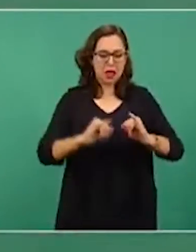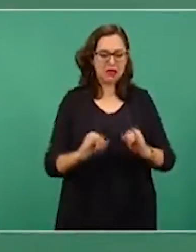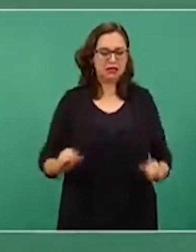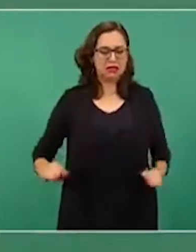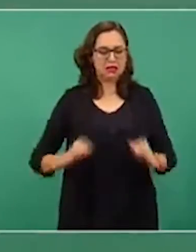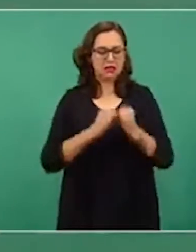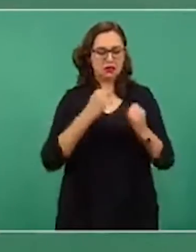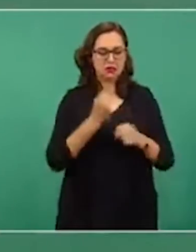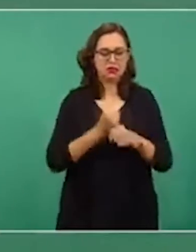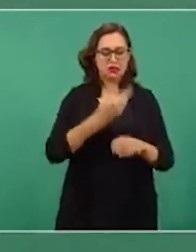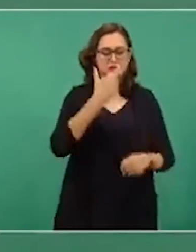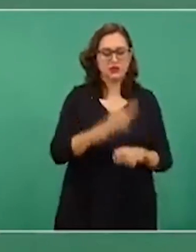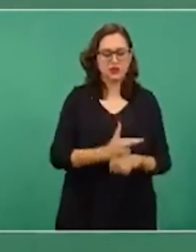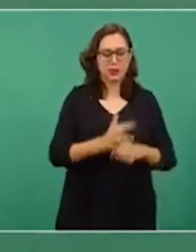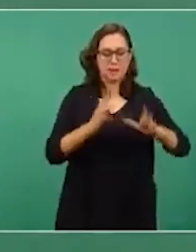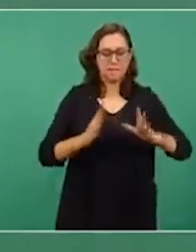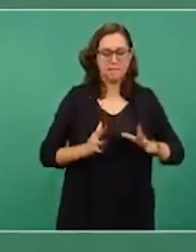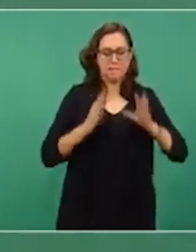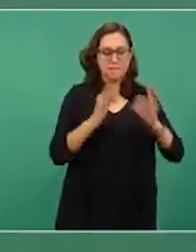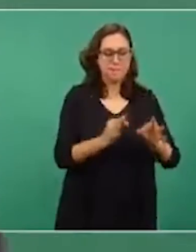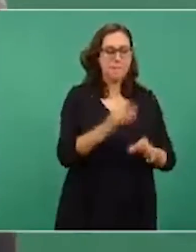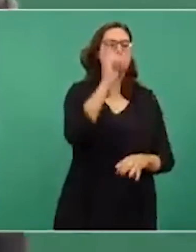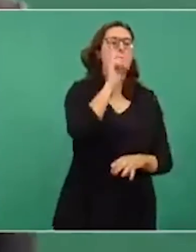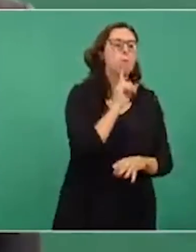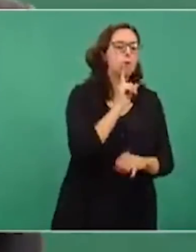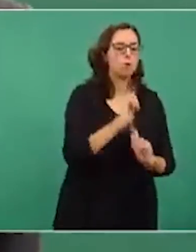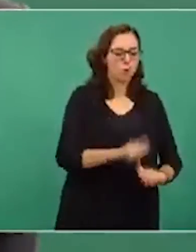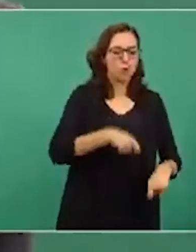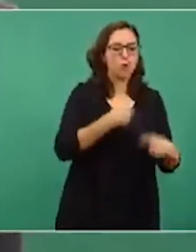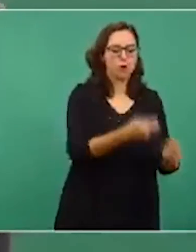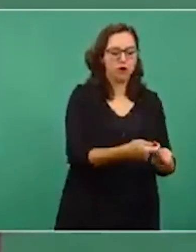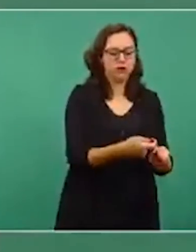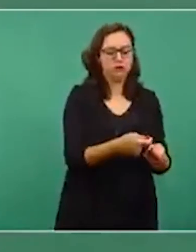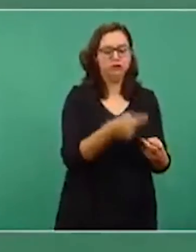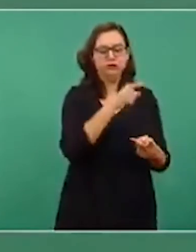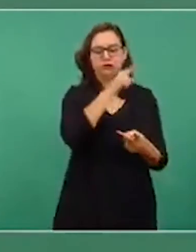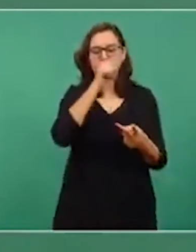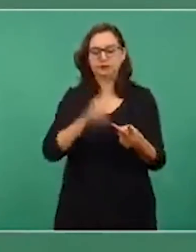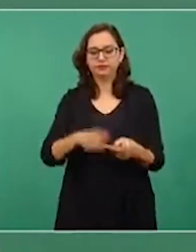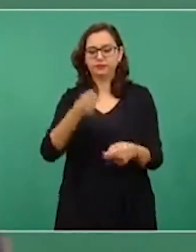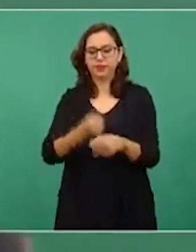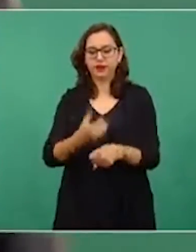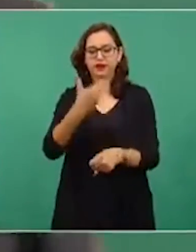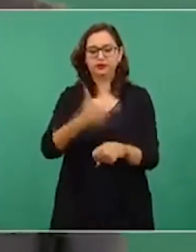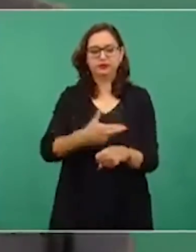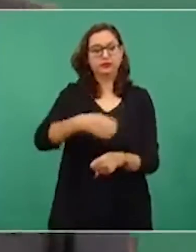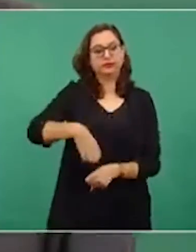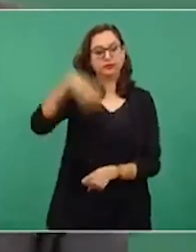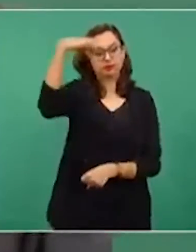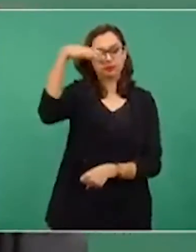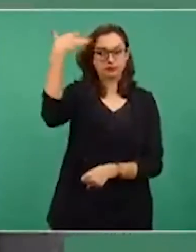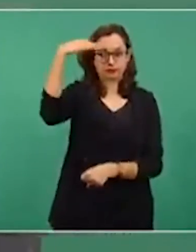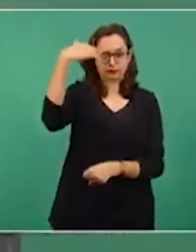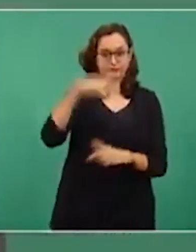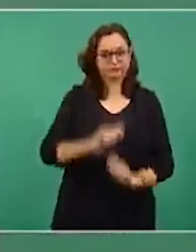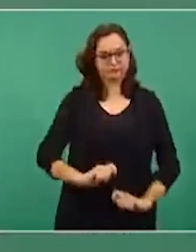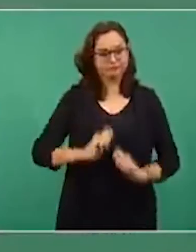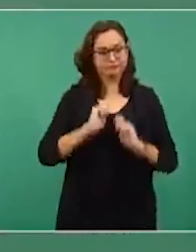¿por qué no tenemos una secretaría para los adultos mayores?,